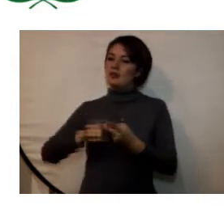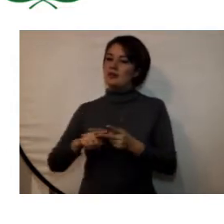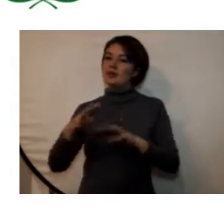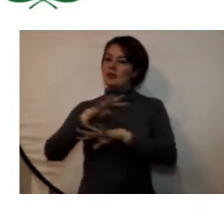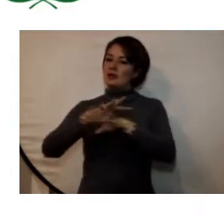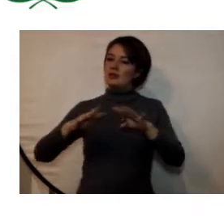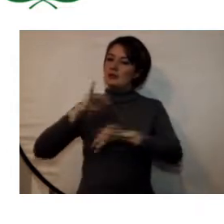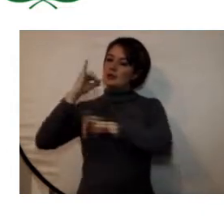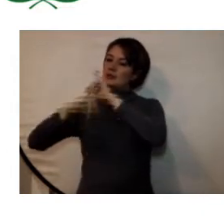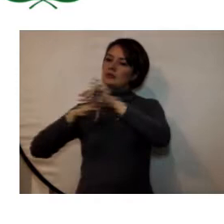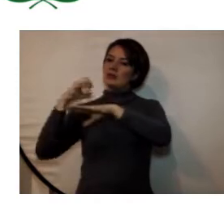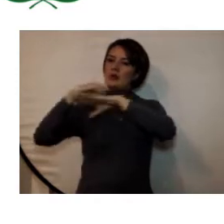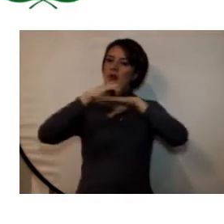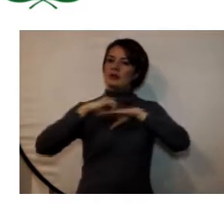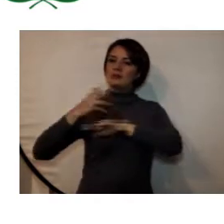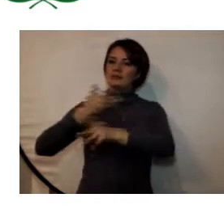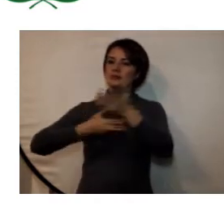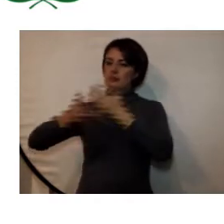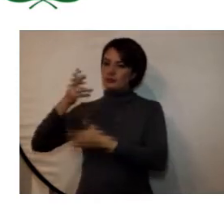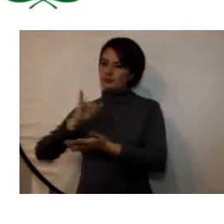organizaciones internacionales